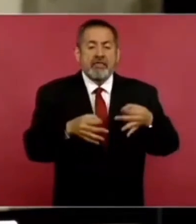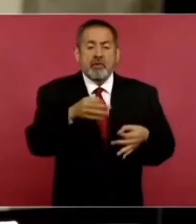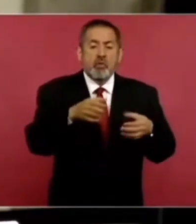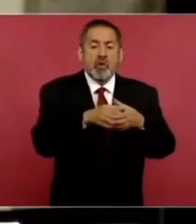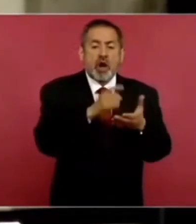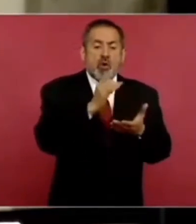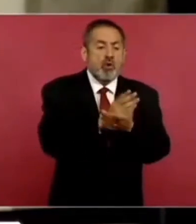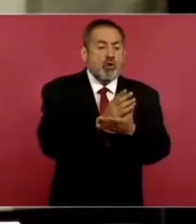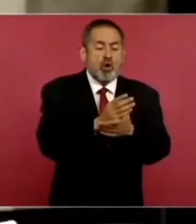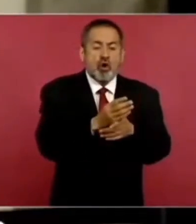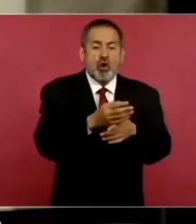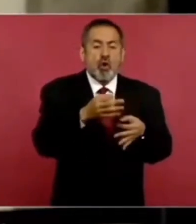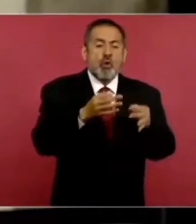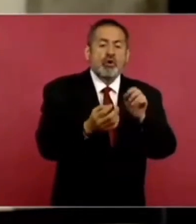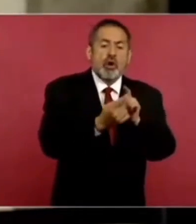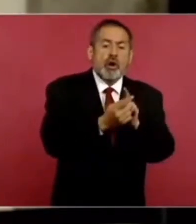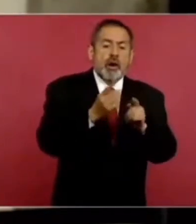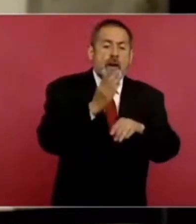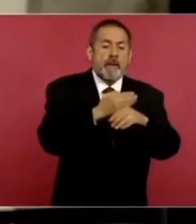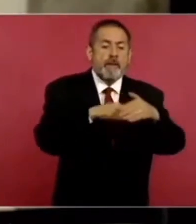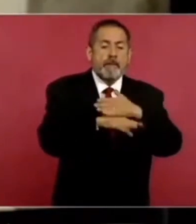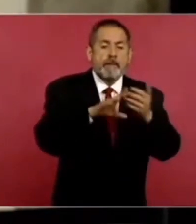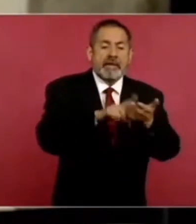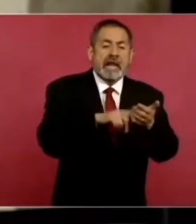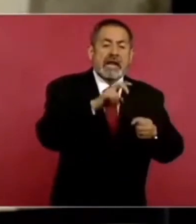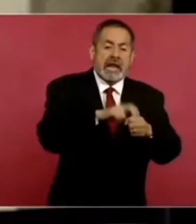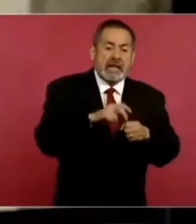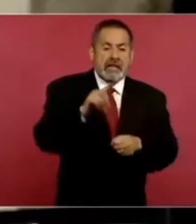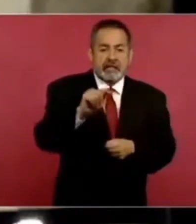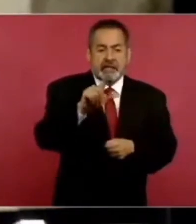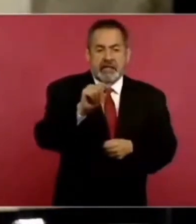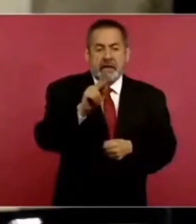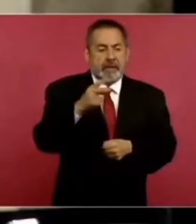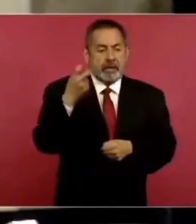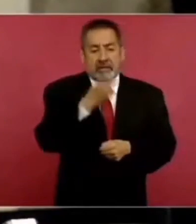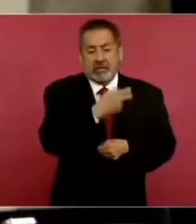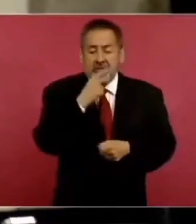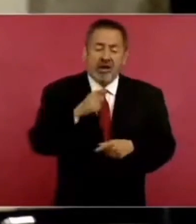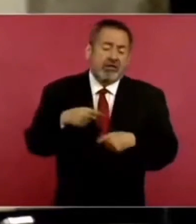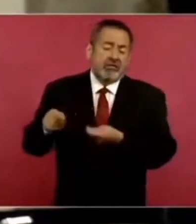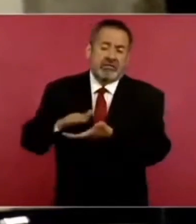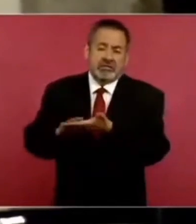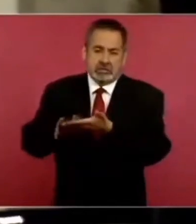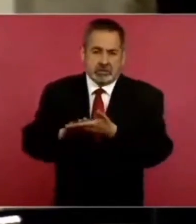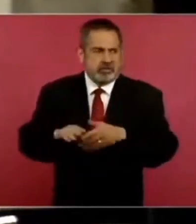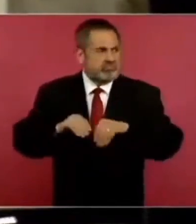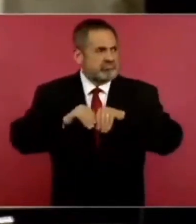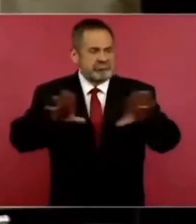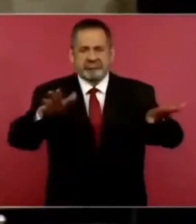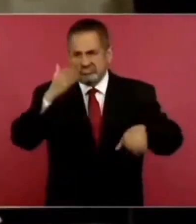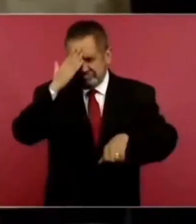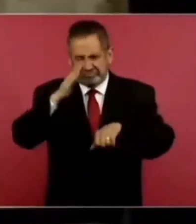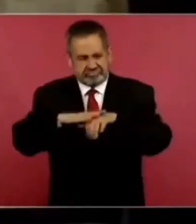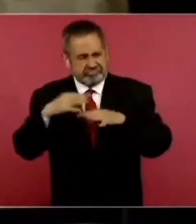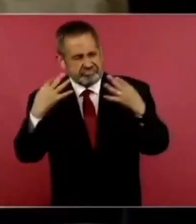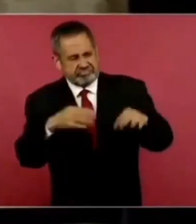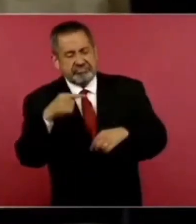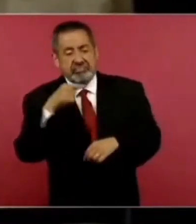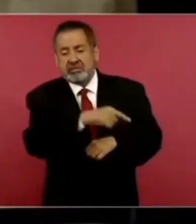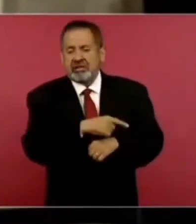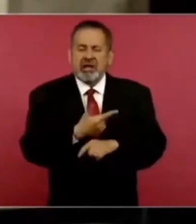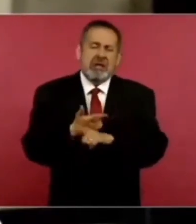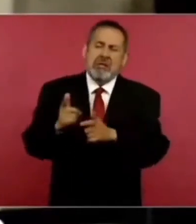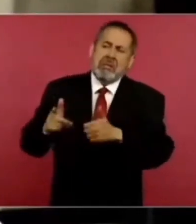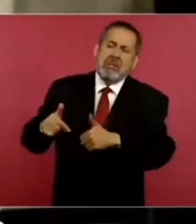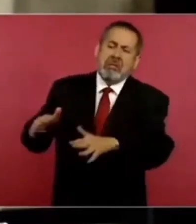de Enjuiciamiento Penal de Tlapa. Ese es el juez, también para que quede registro de quién es el que lo liberó.